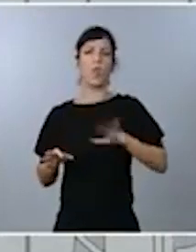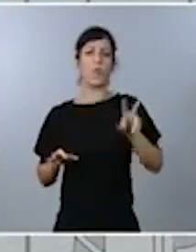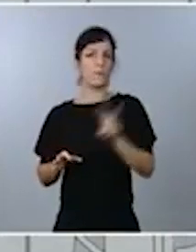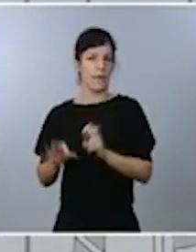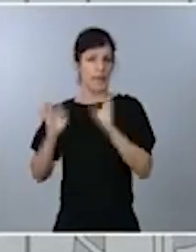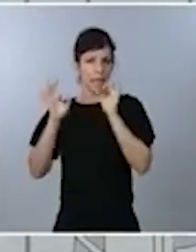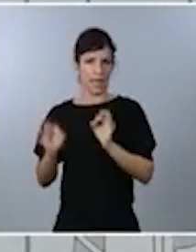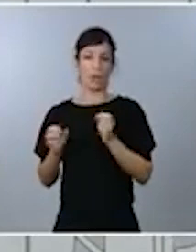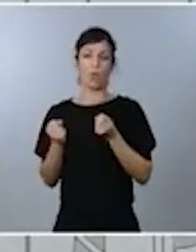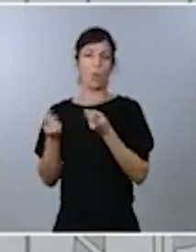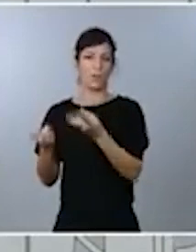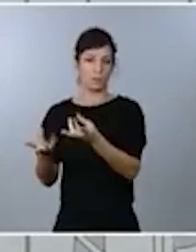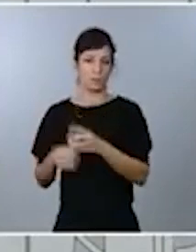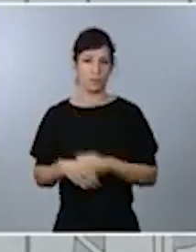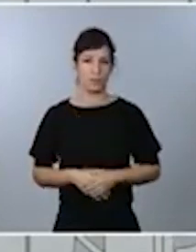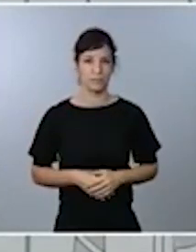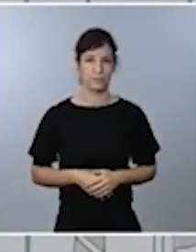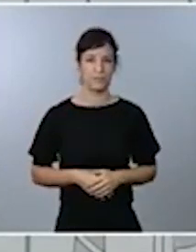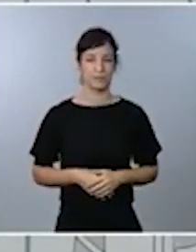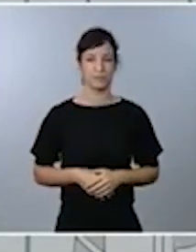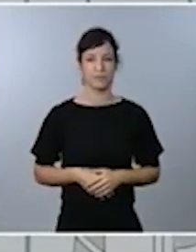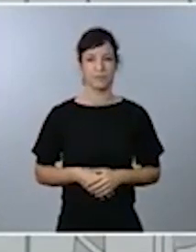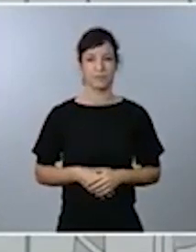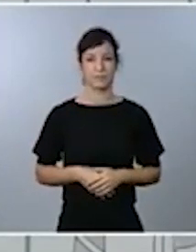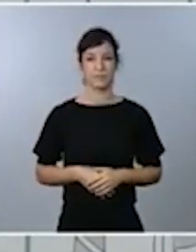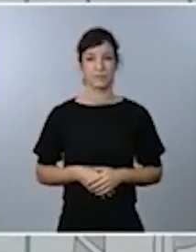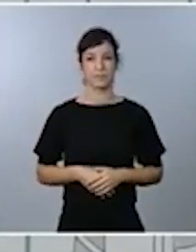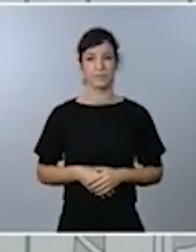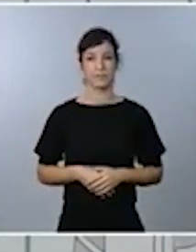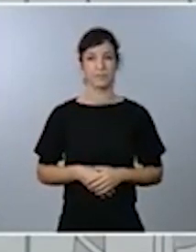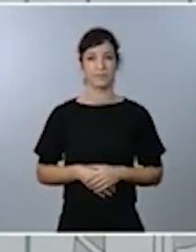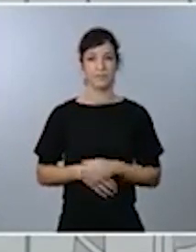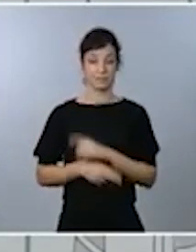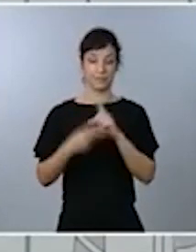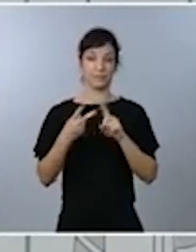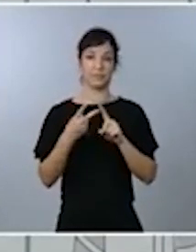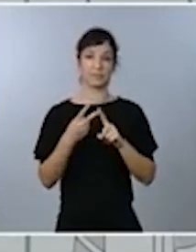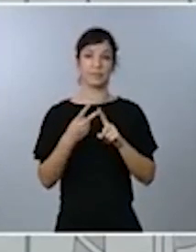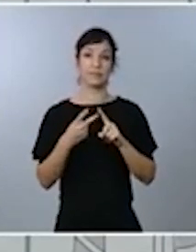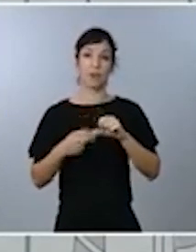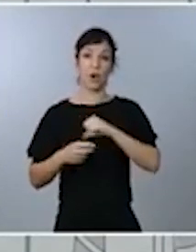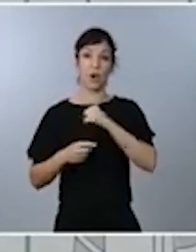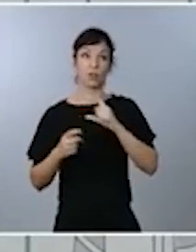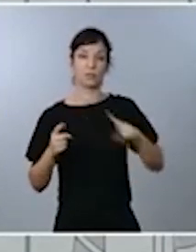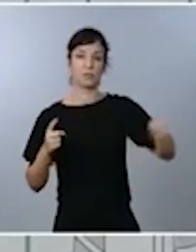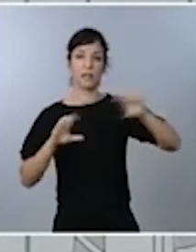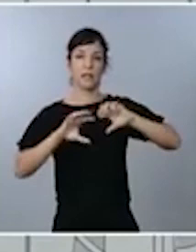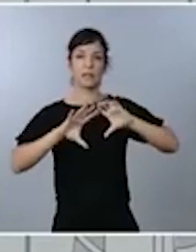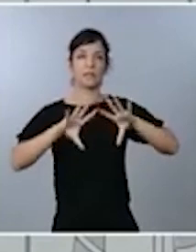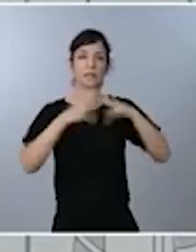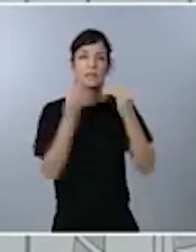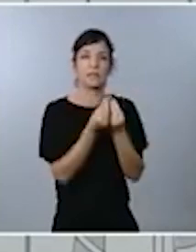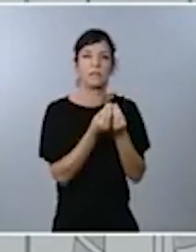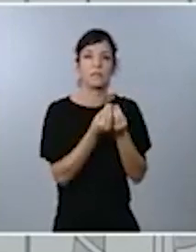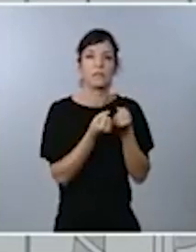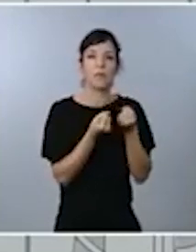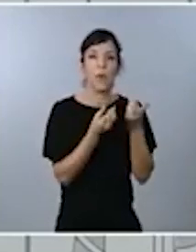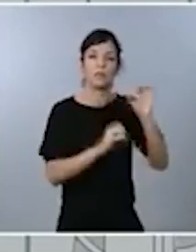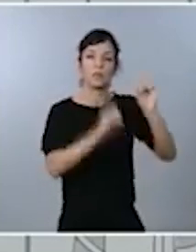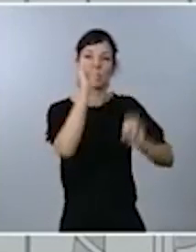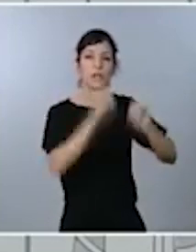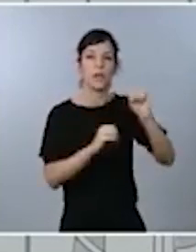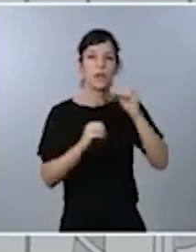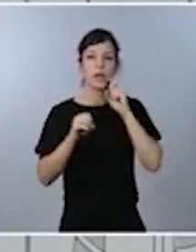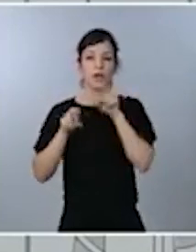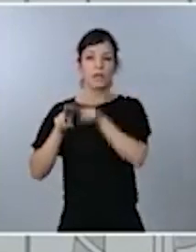El segundo marcador será el grado de ocupación de los servicios hospitalarios y también de las camas UCI. Se considerará